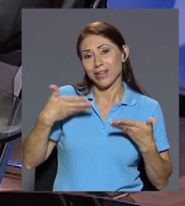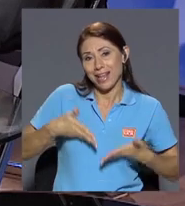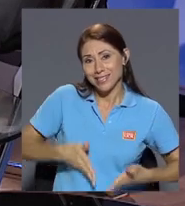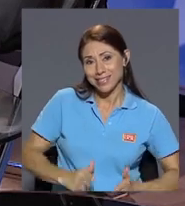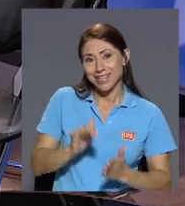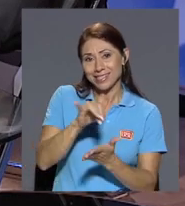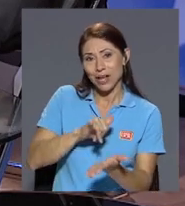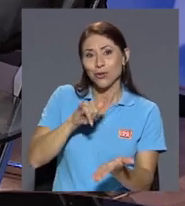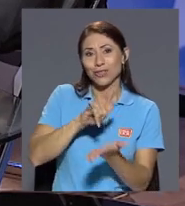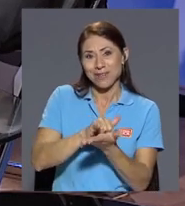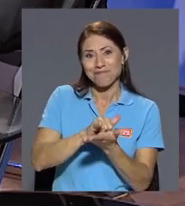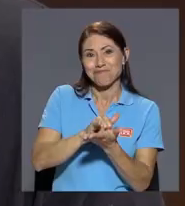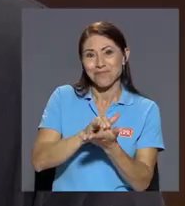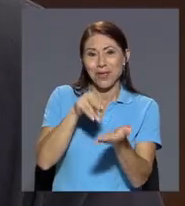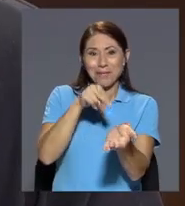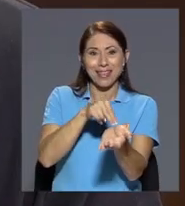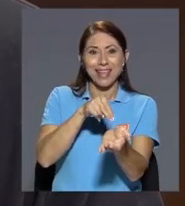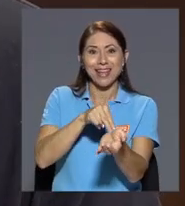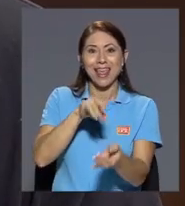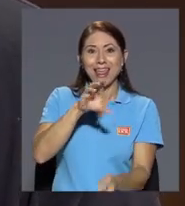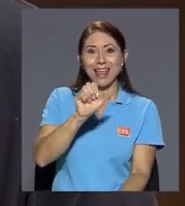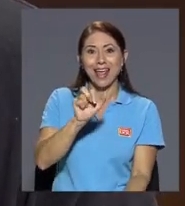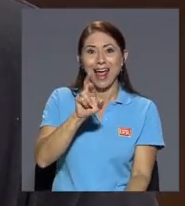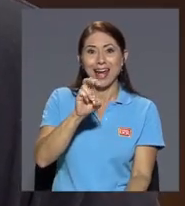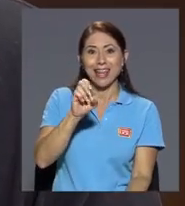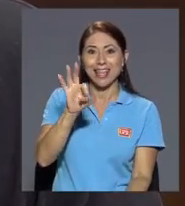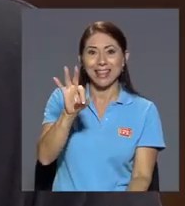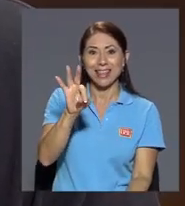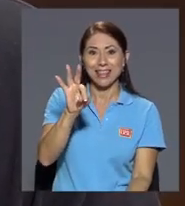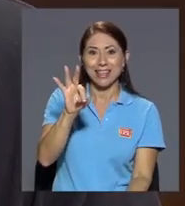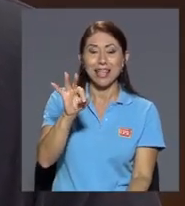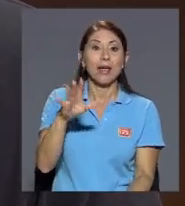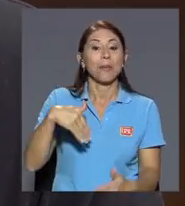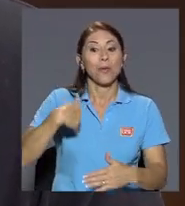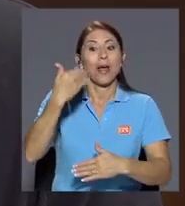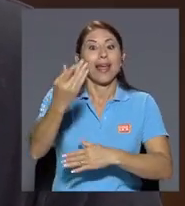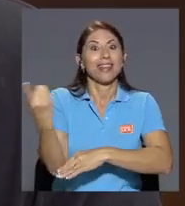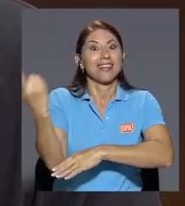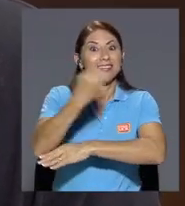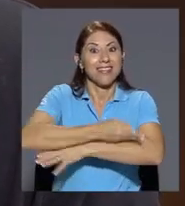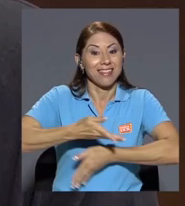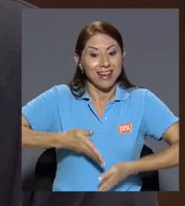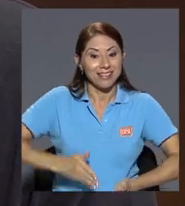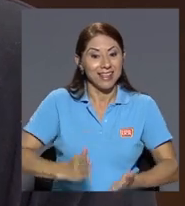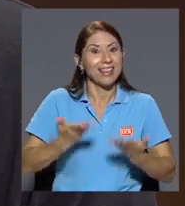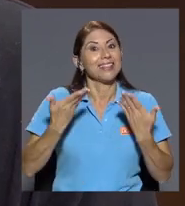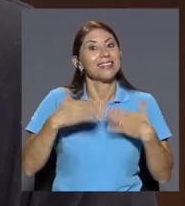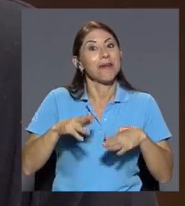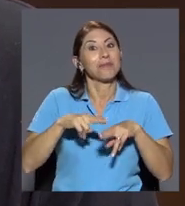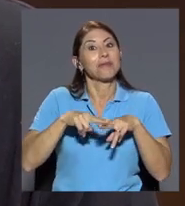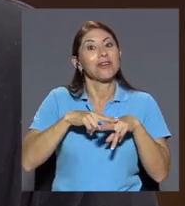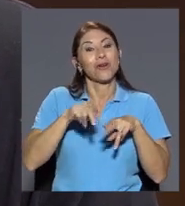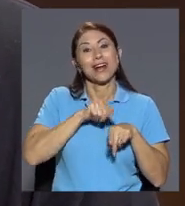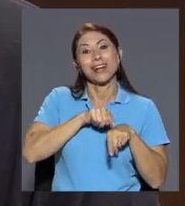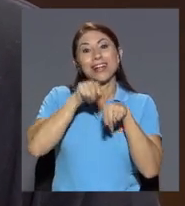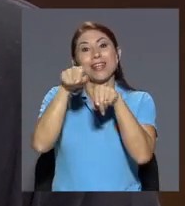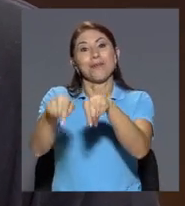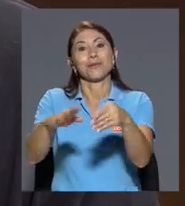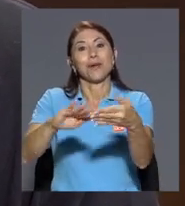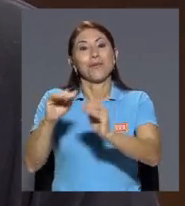Nací en San La maternidad carita como muchos orotinenses al día siguiente después de nacido nos mandaron para el pueblo en el ferrocarril ¿verdad?